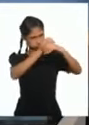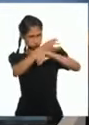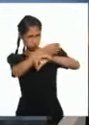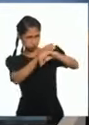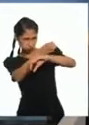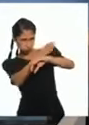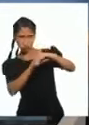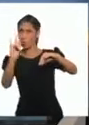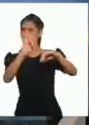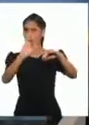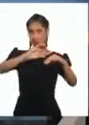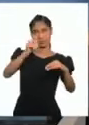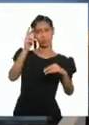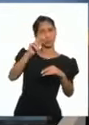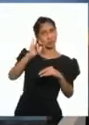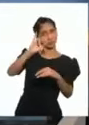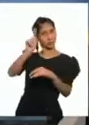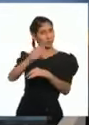carrizos!